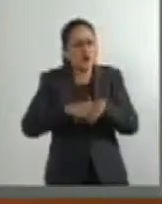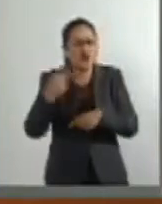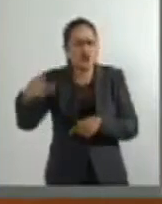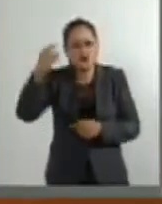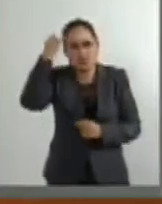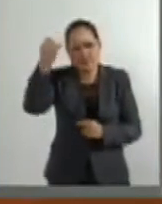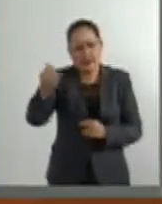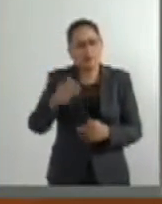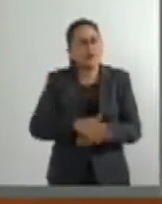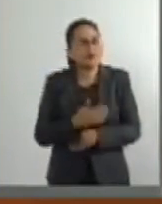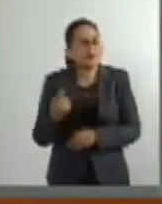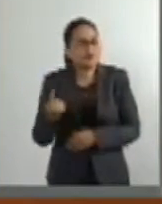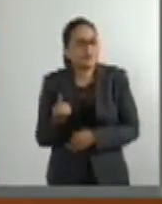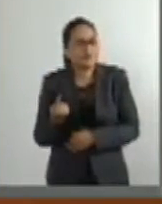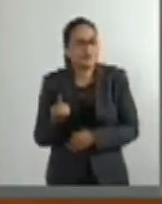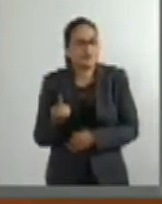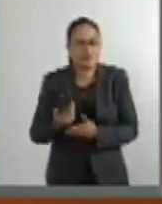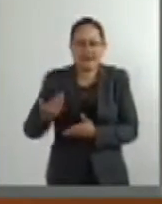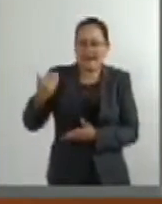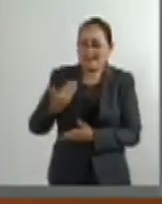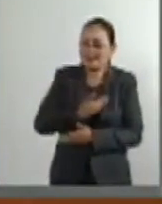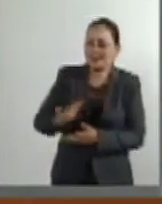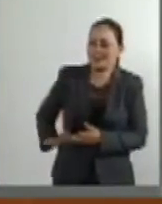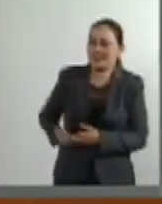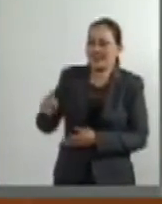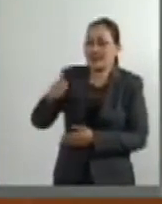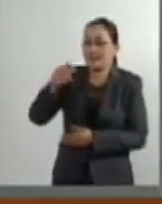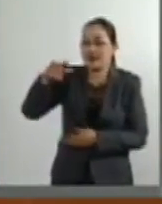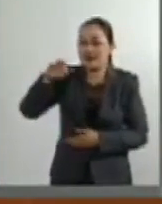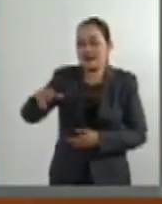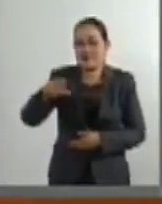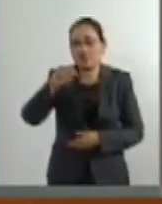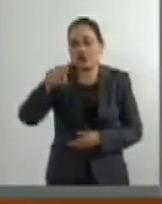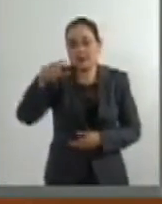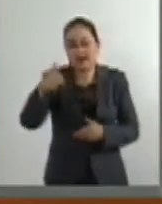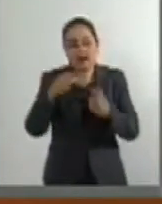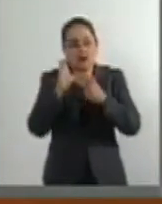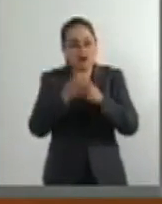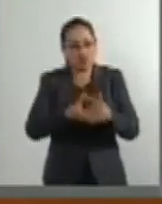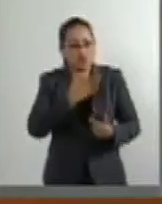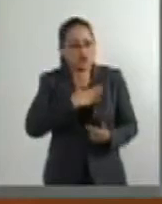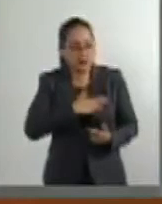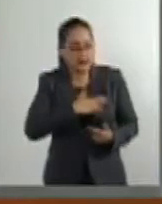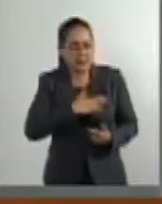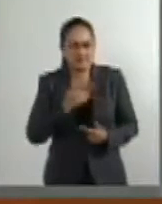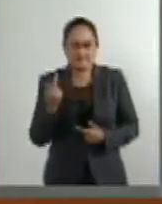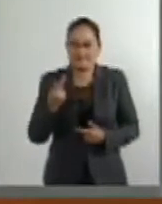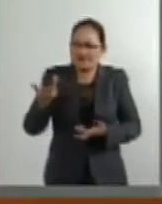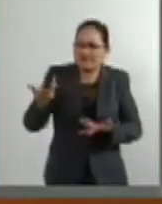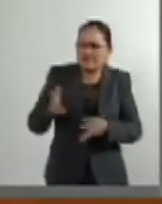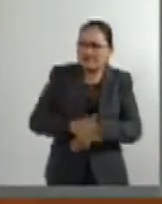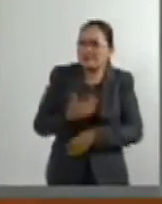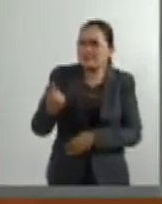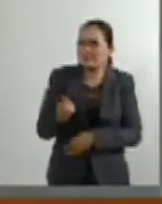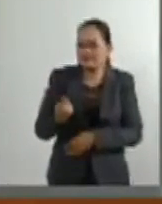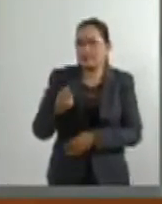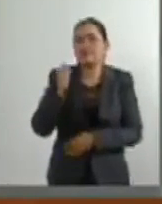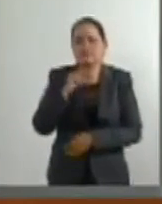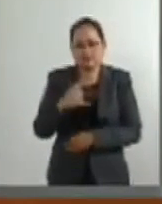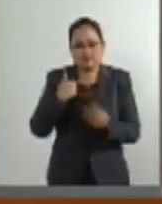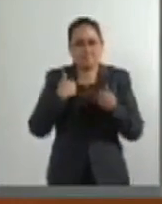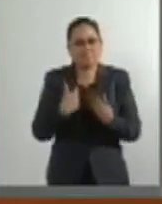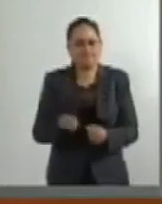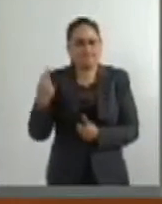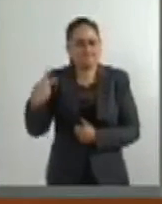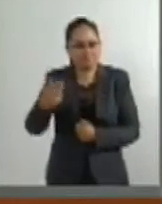Justicia como lo acaba de mencionar su presidenta la senadora Pilar Ortega Martínez es que si bien entendíamos la